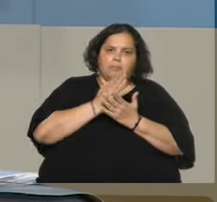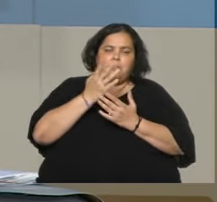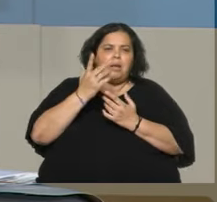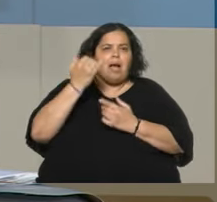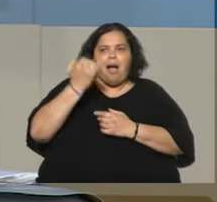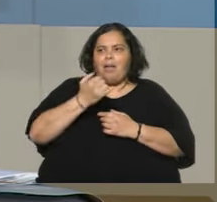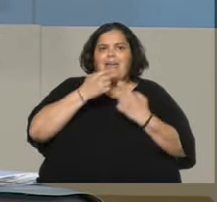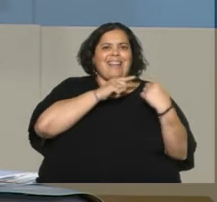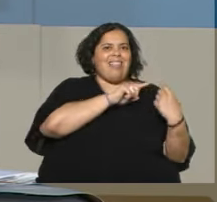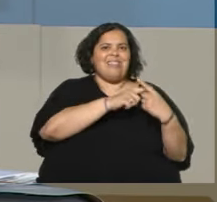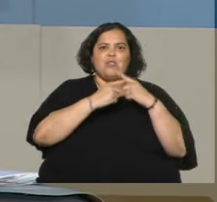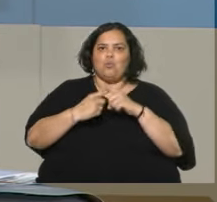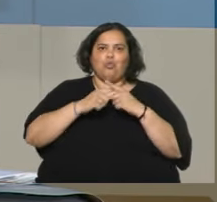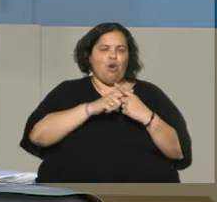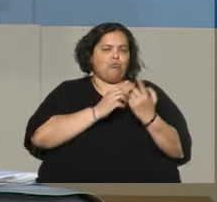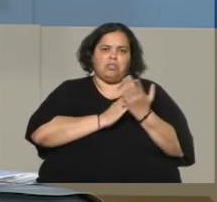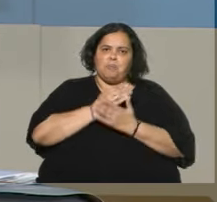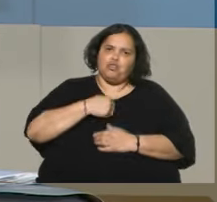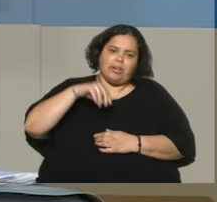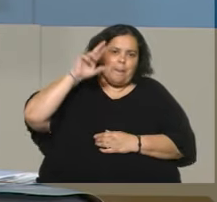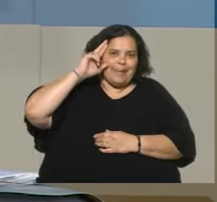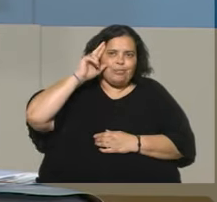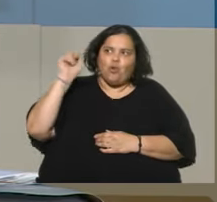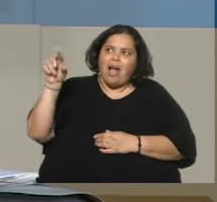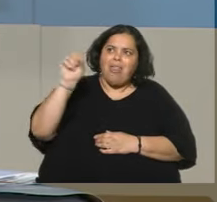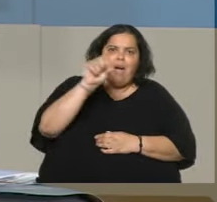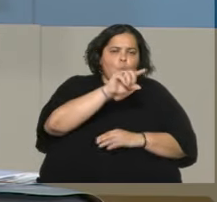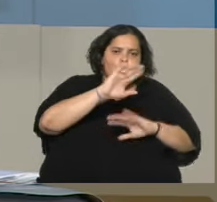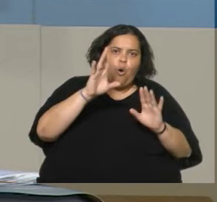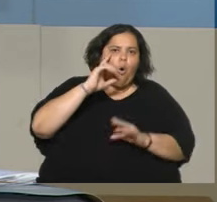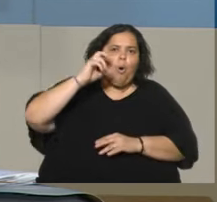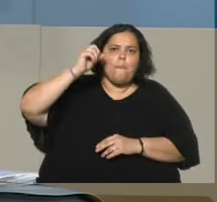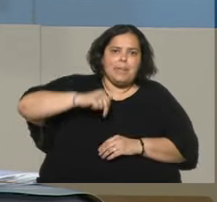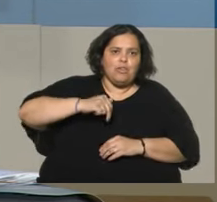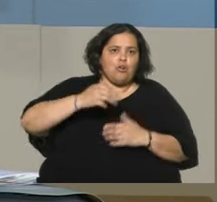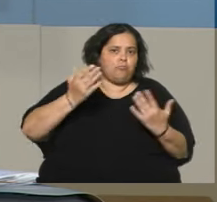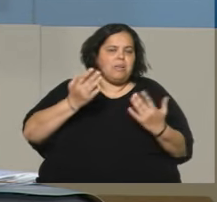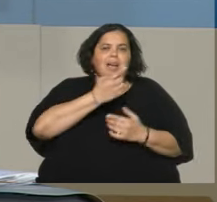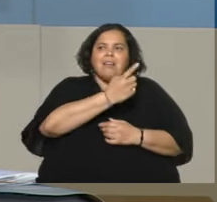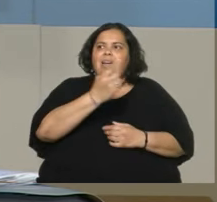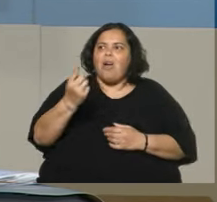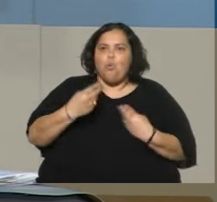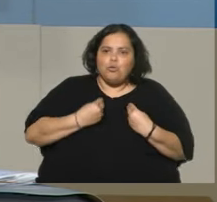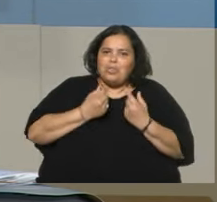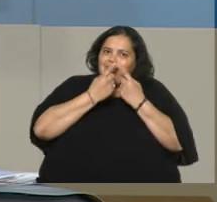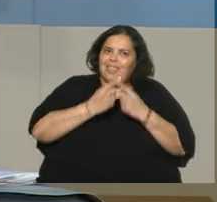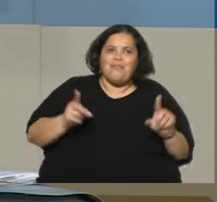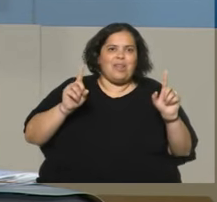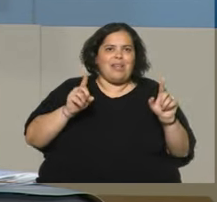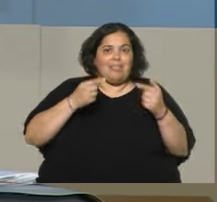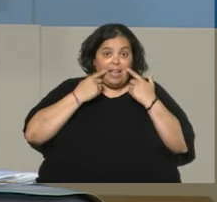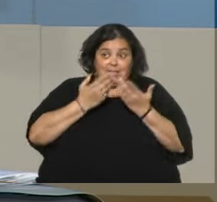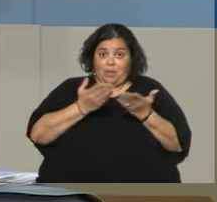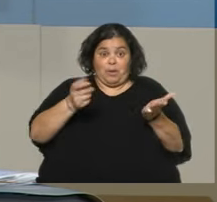de opciones diferentes que representan un sentir de la ciudadanía. Y bueno, y así quedó expresado, y están las